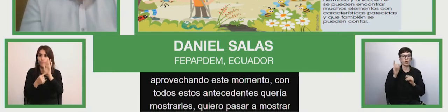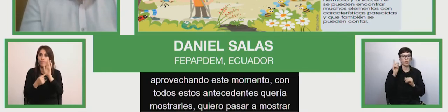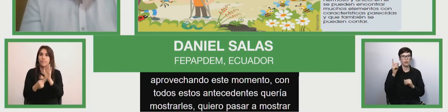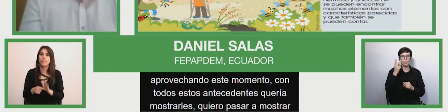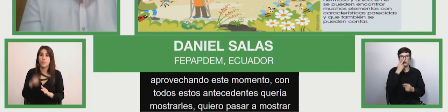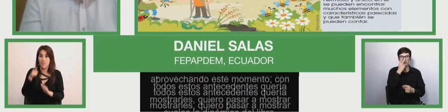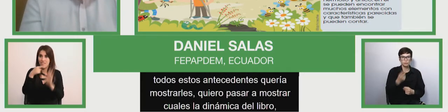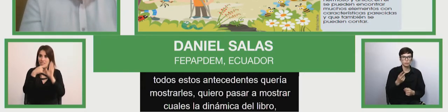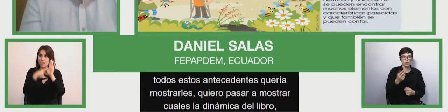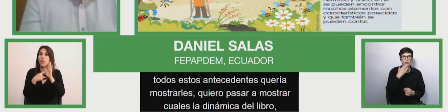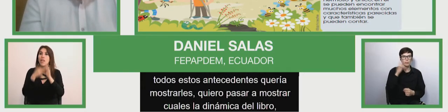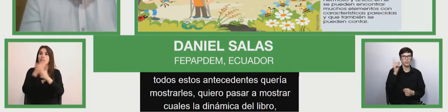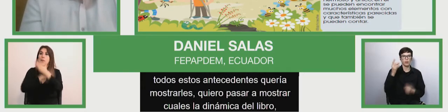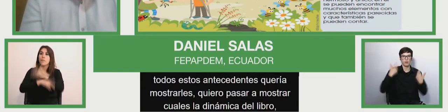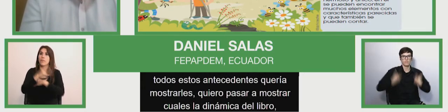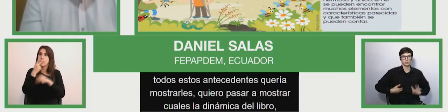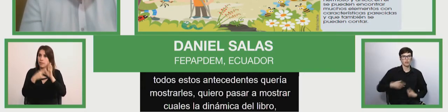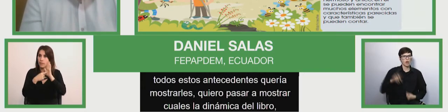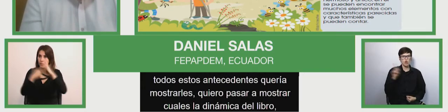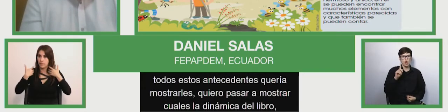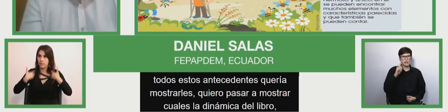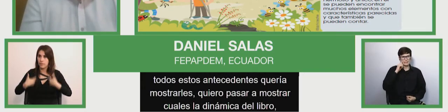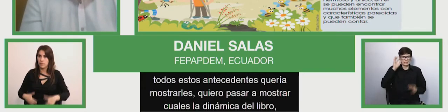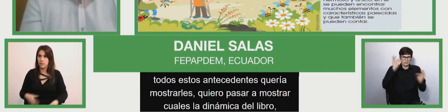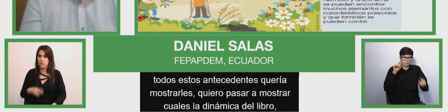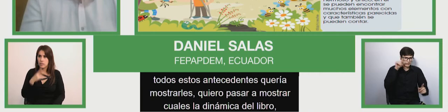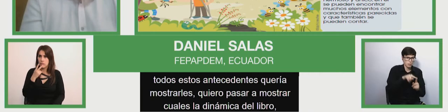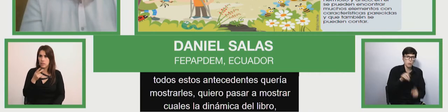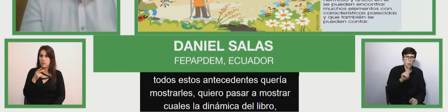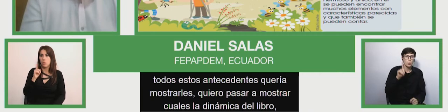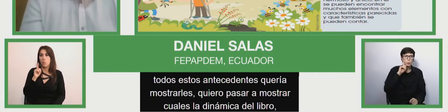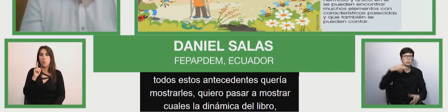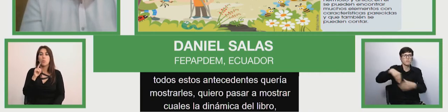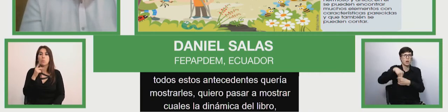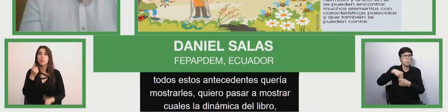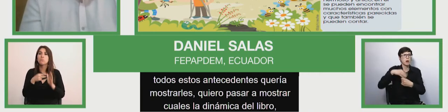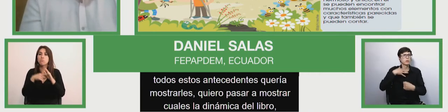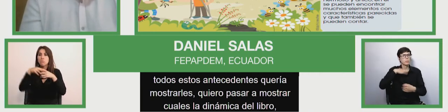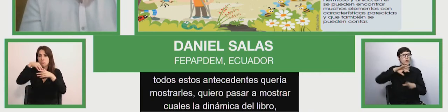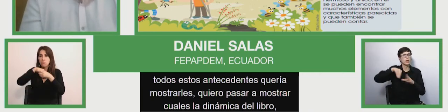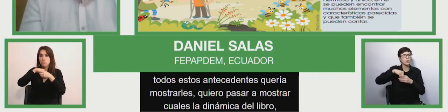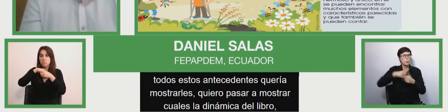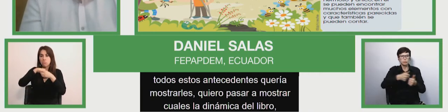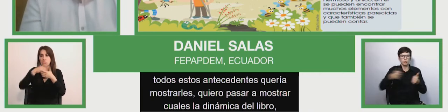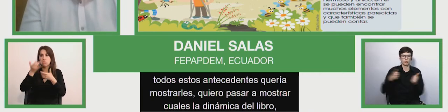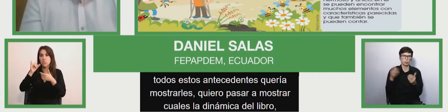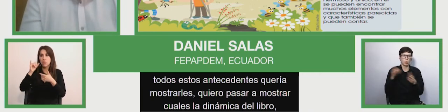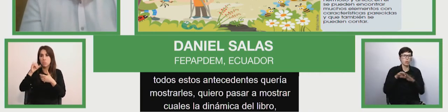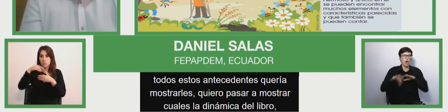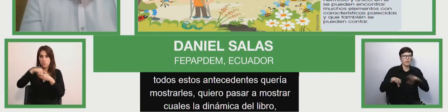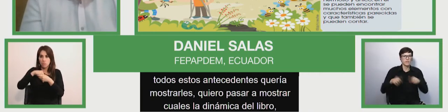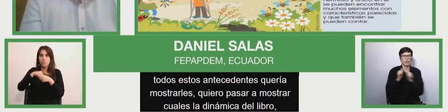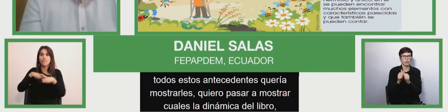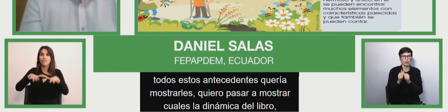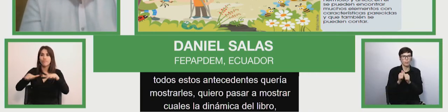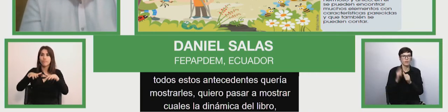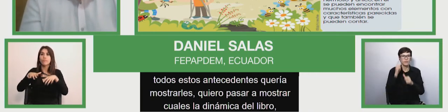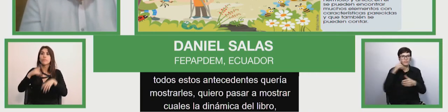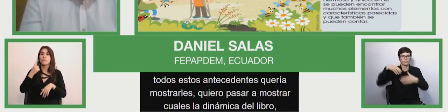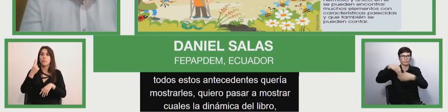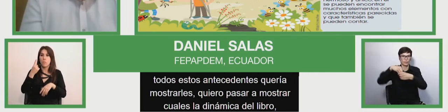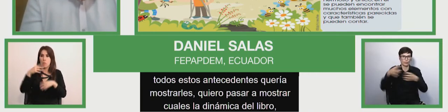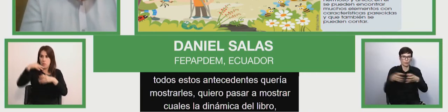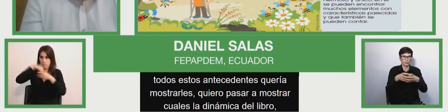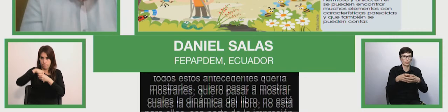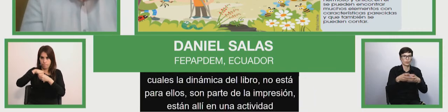y visual si bien no está orientada para ellos son parte de la inclusión y están ahí están en una actividad con todos los compañeros acá se está hablando de conjuntos y está el conjunto